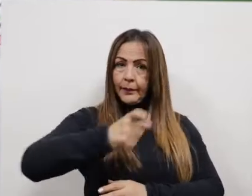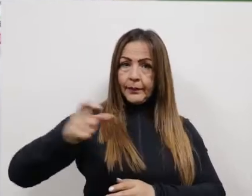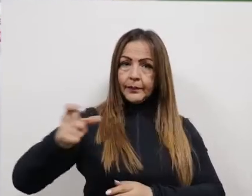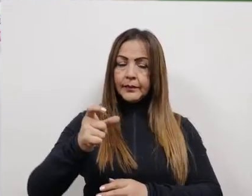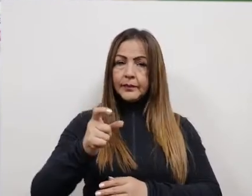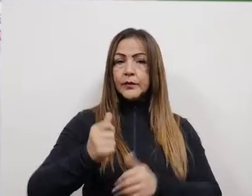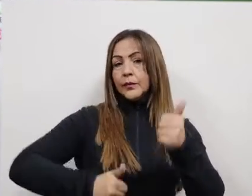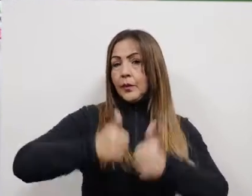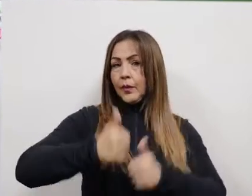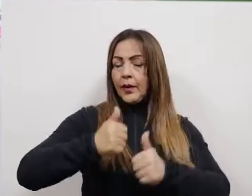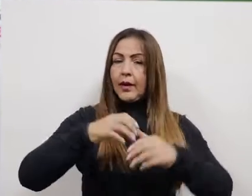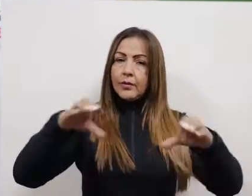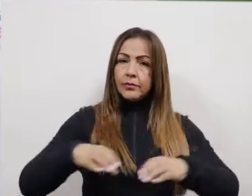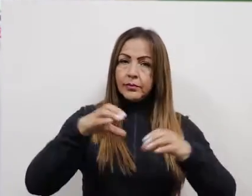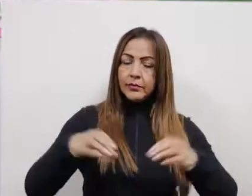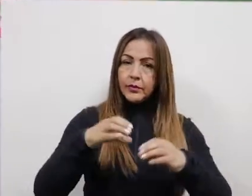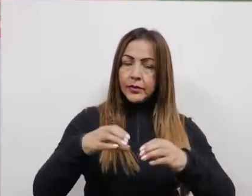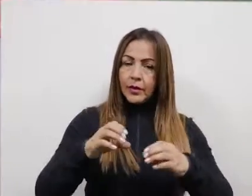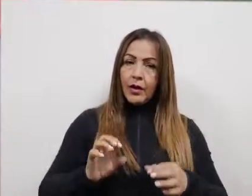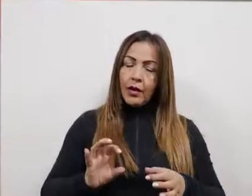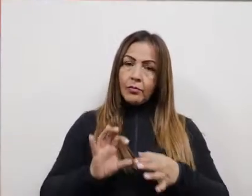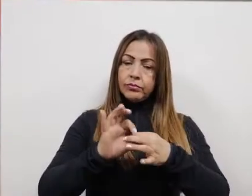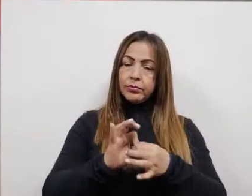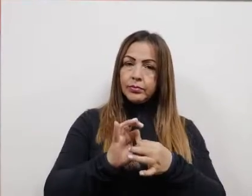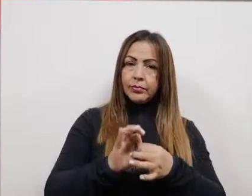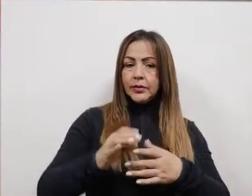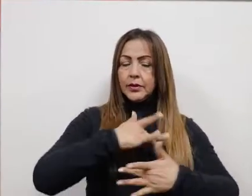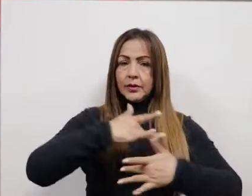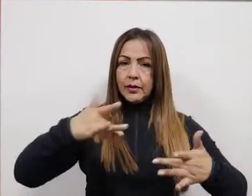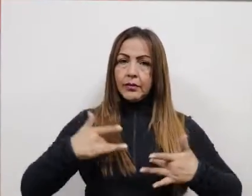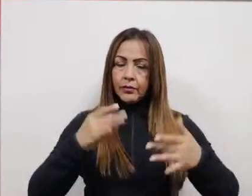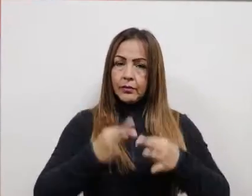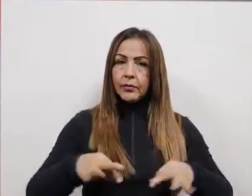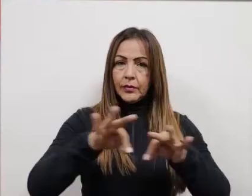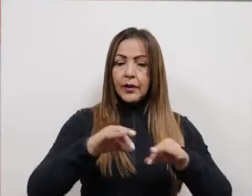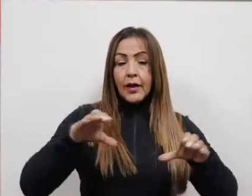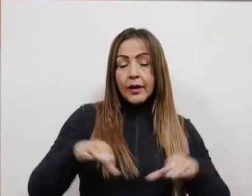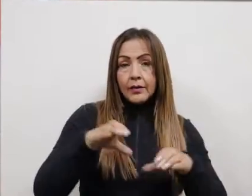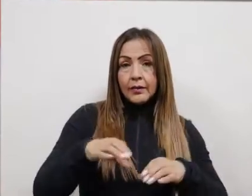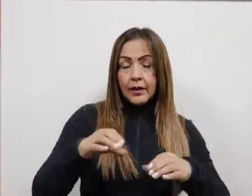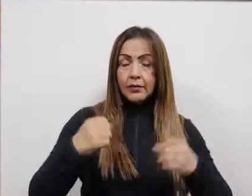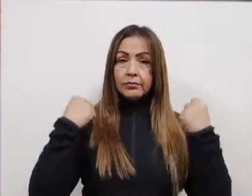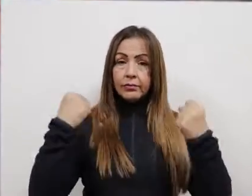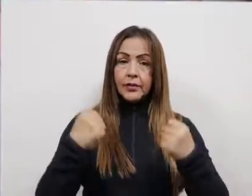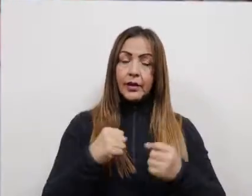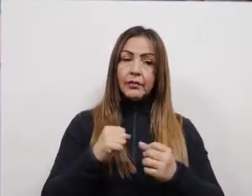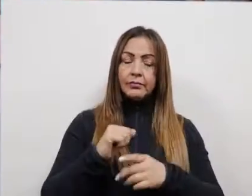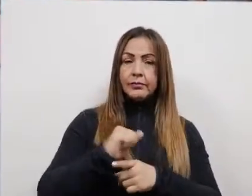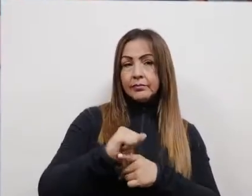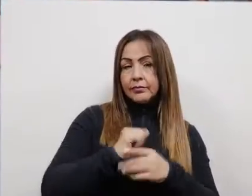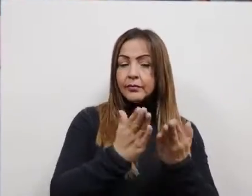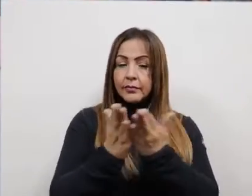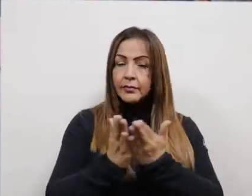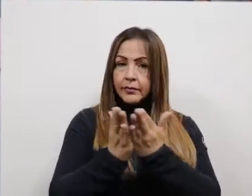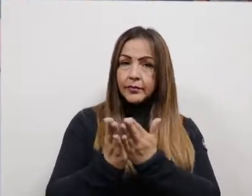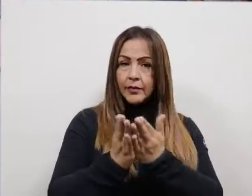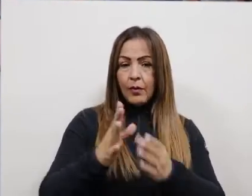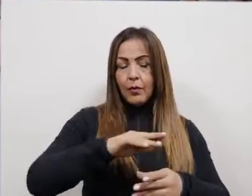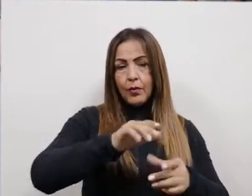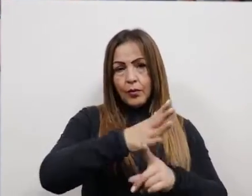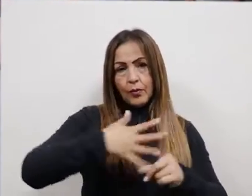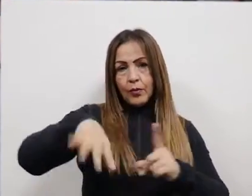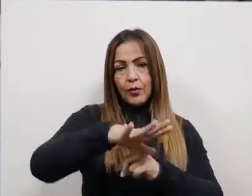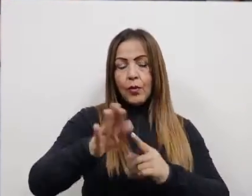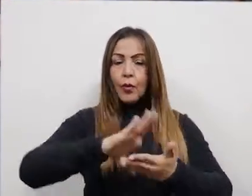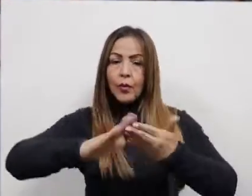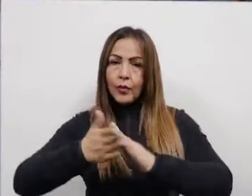personas como son las acciones de articulación en el equipo de respuesta inmediata en salud, las actividades educativas en el Plan Familiar de Emergencias, en